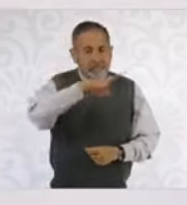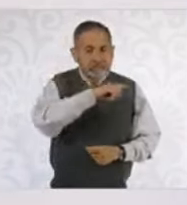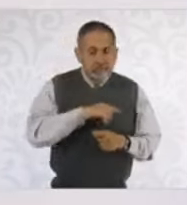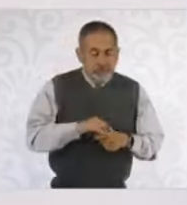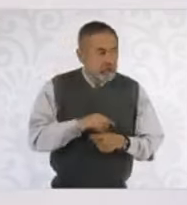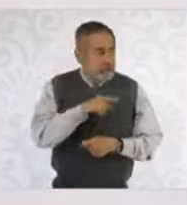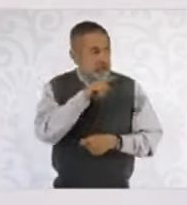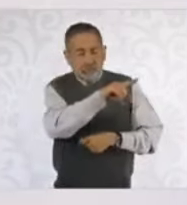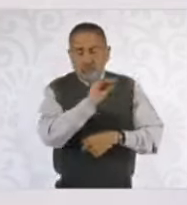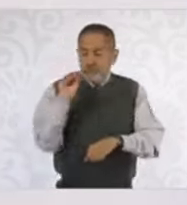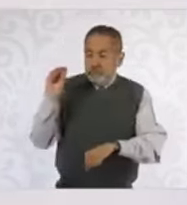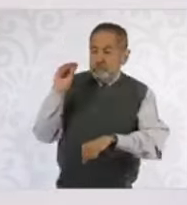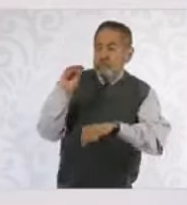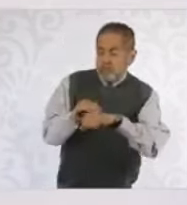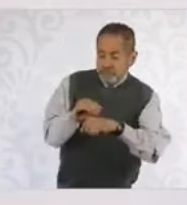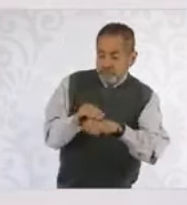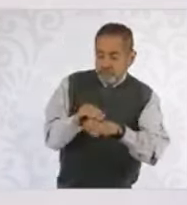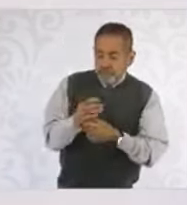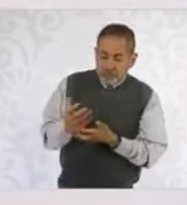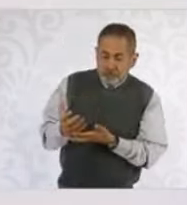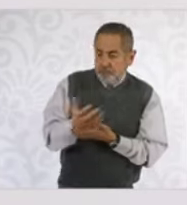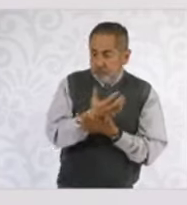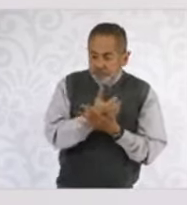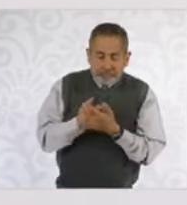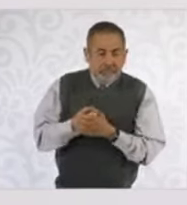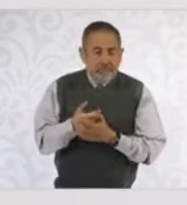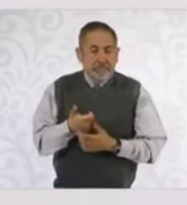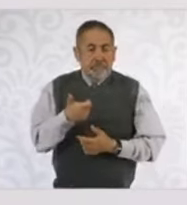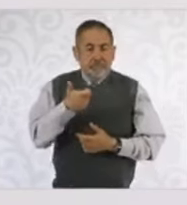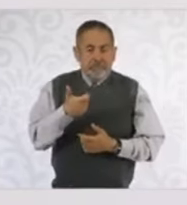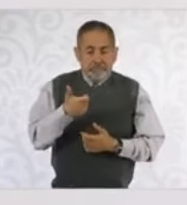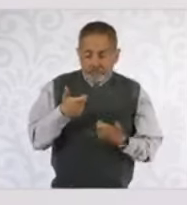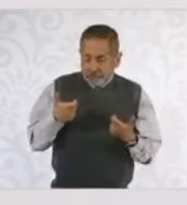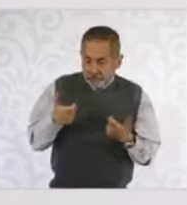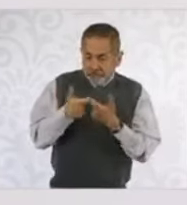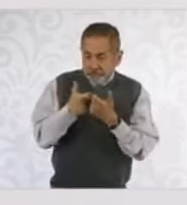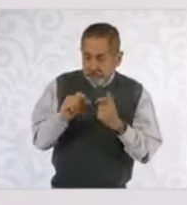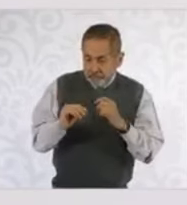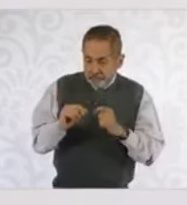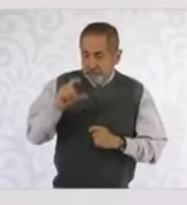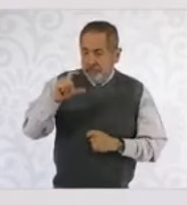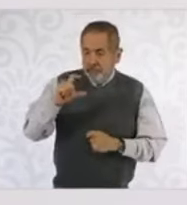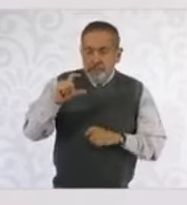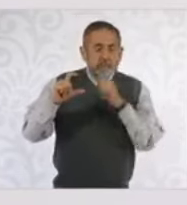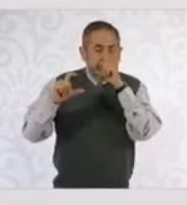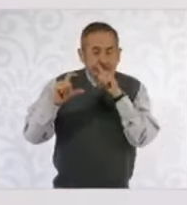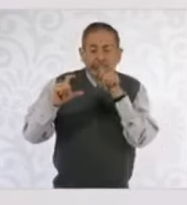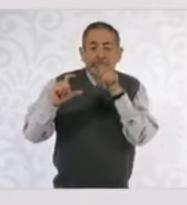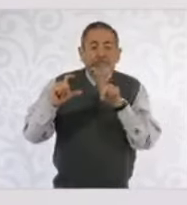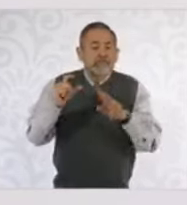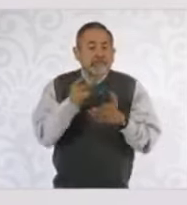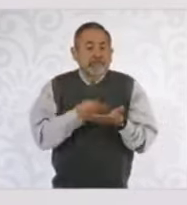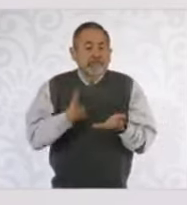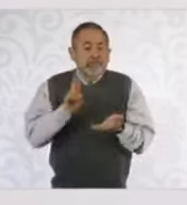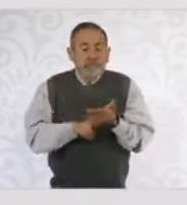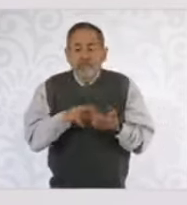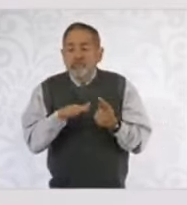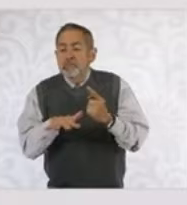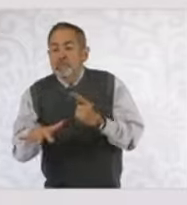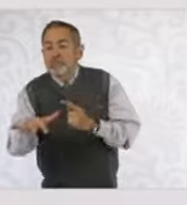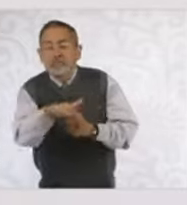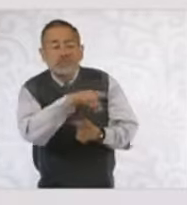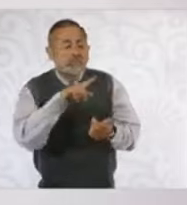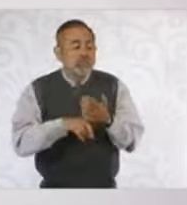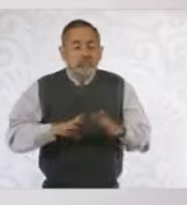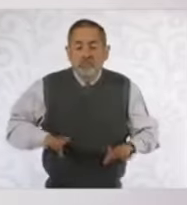no sólo el número de inversión extranjera directa, sino bienestar para las